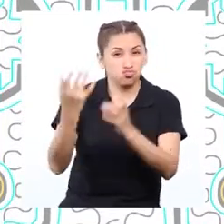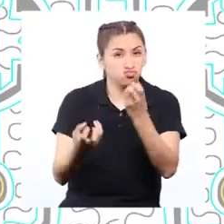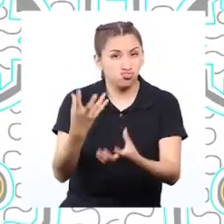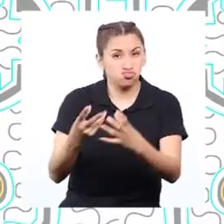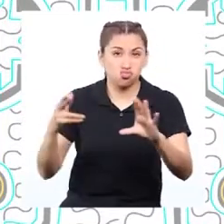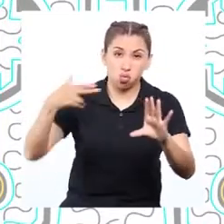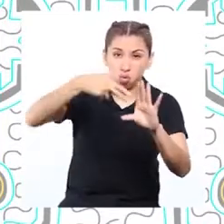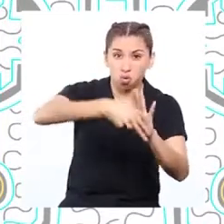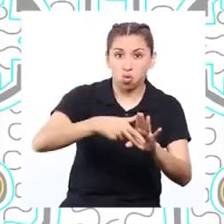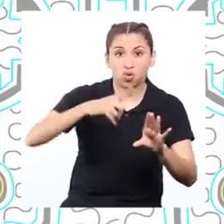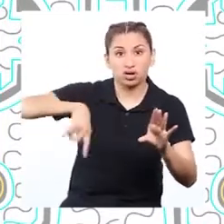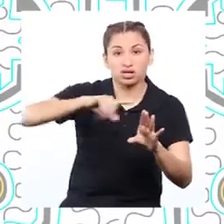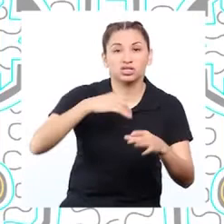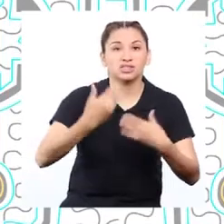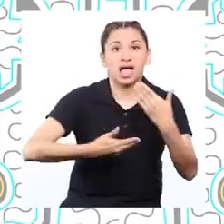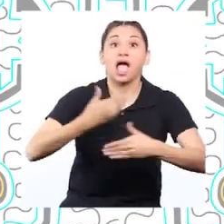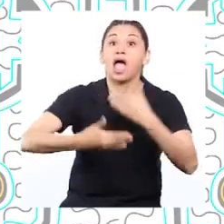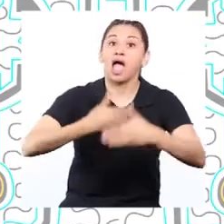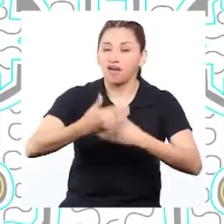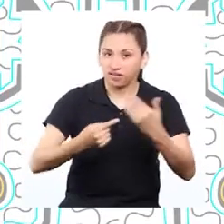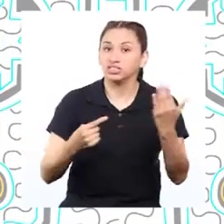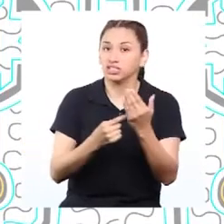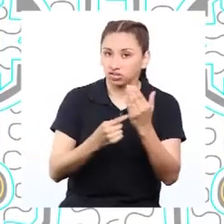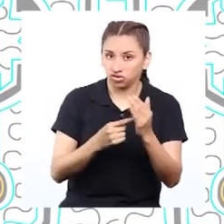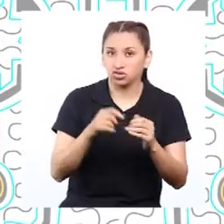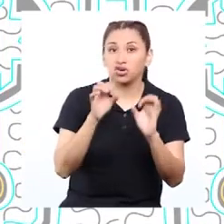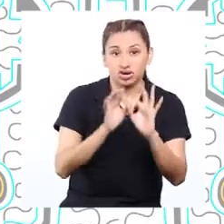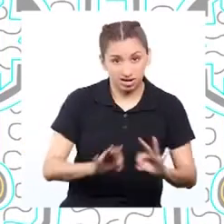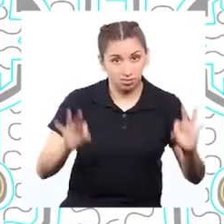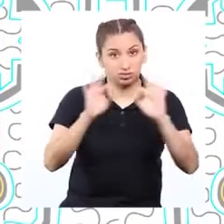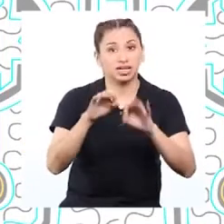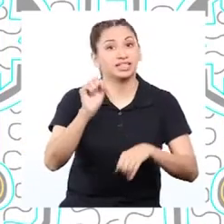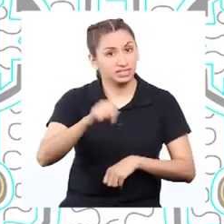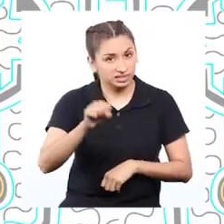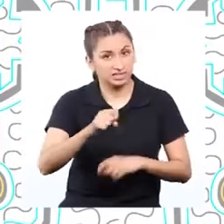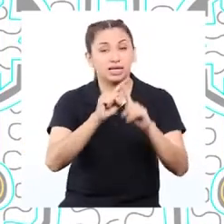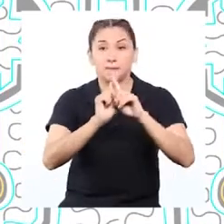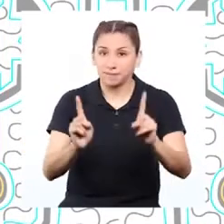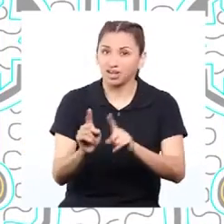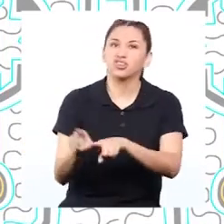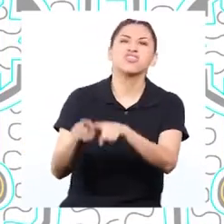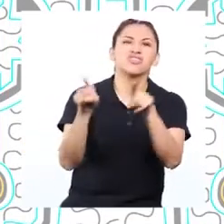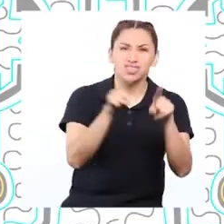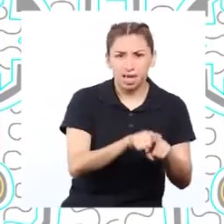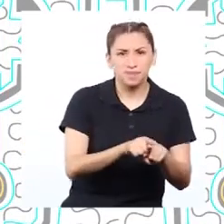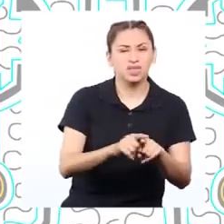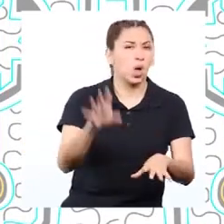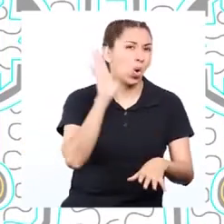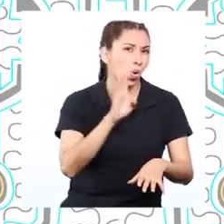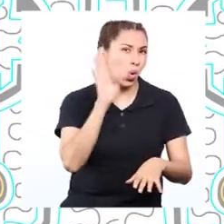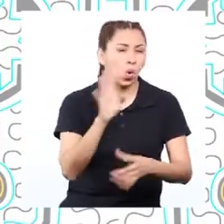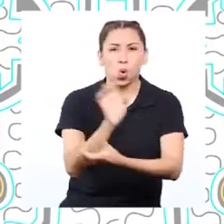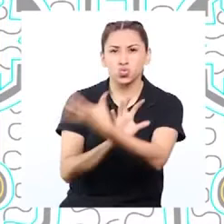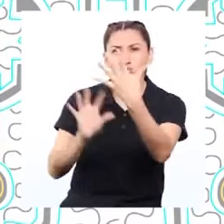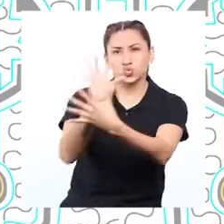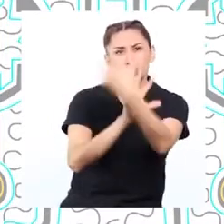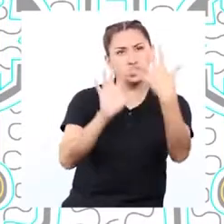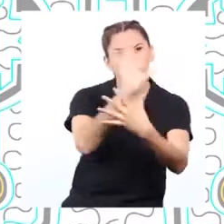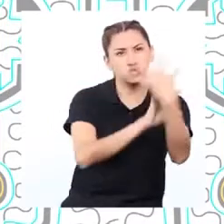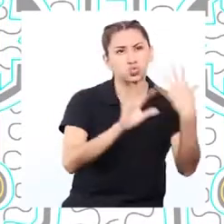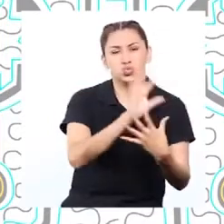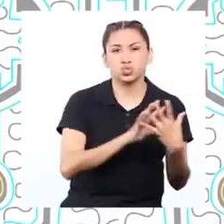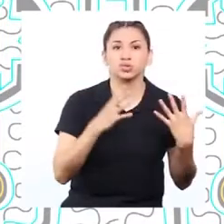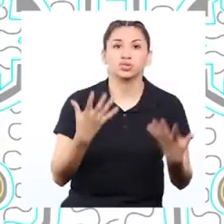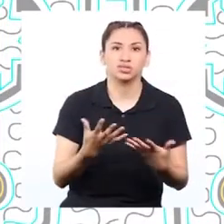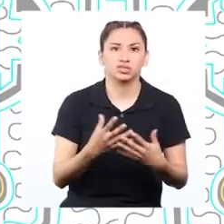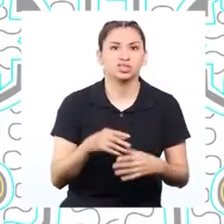permitido a la humanidad conseguir avances tecnológicos importantes. Pero, al mismo tiempo, se contamina el mundo en el que vivimos.